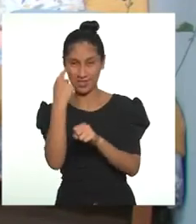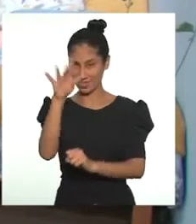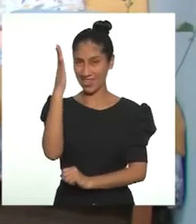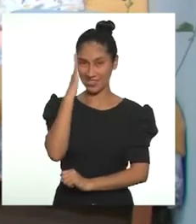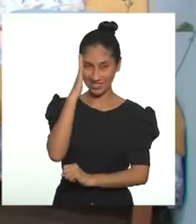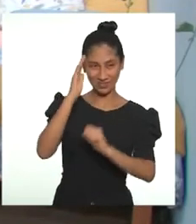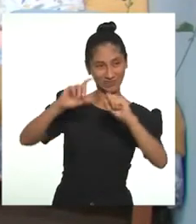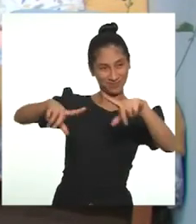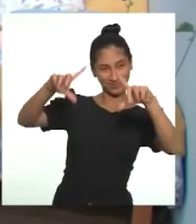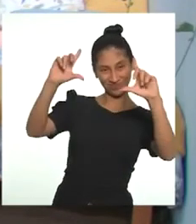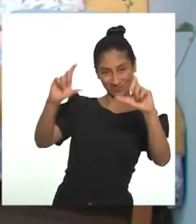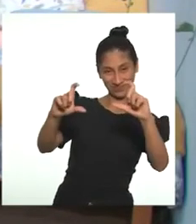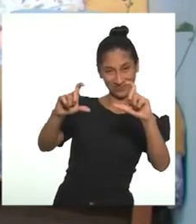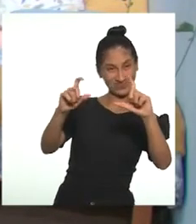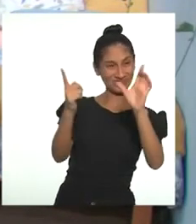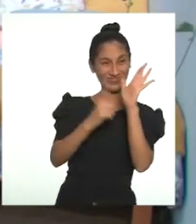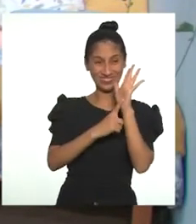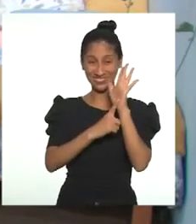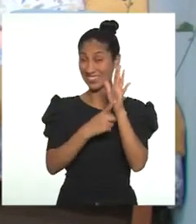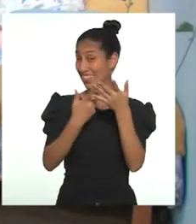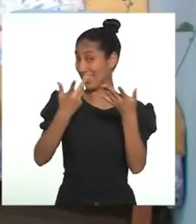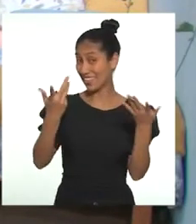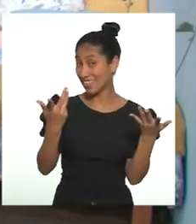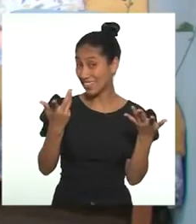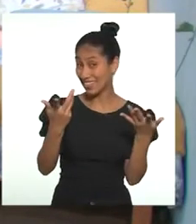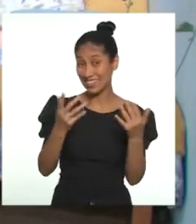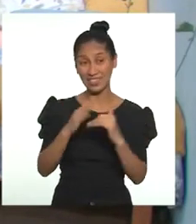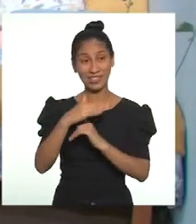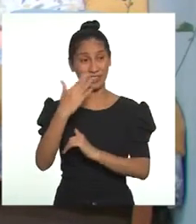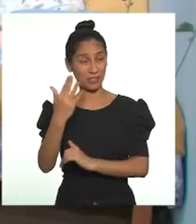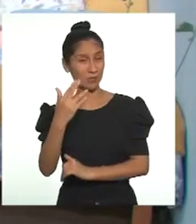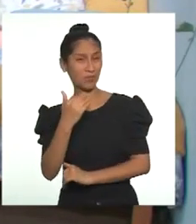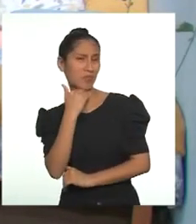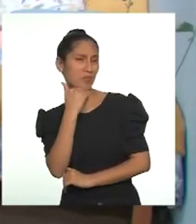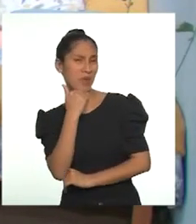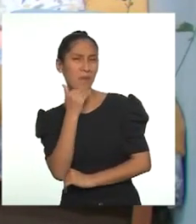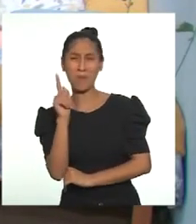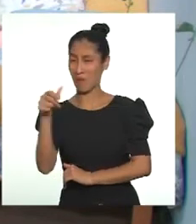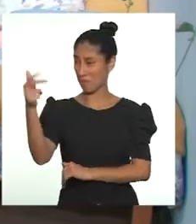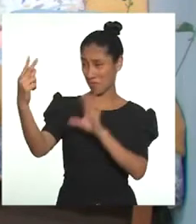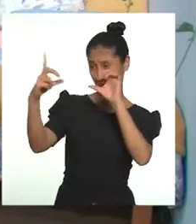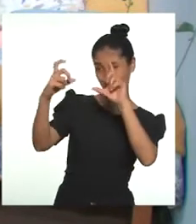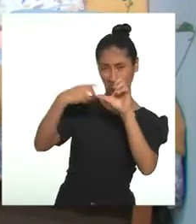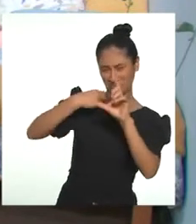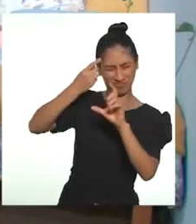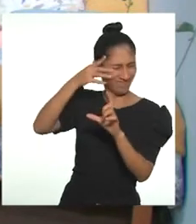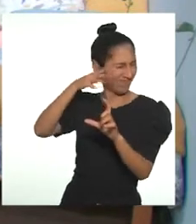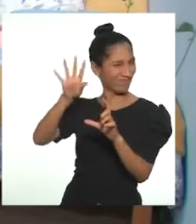esta foto. Y no me importa el que dirán.